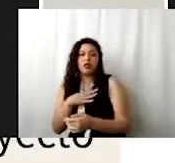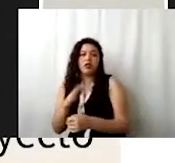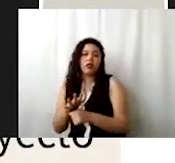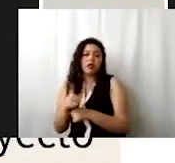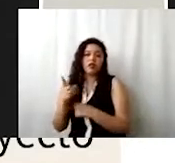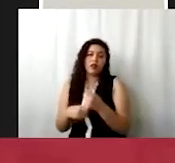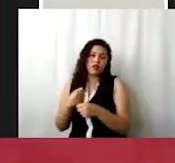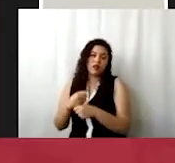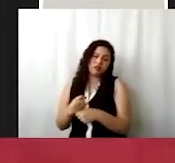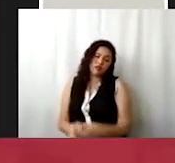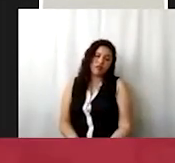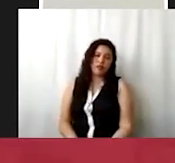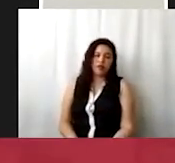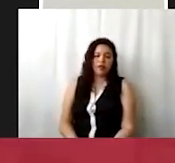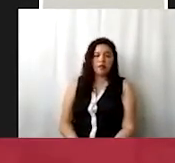año.